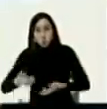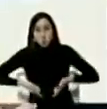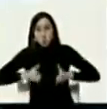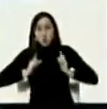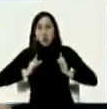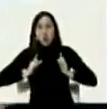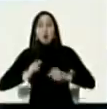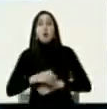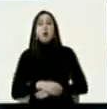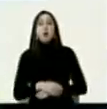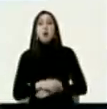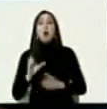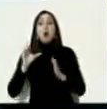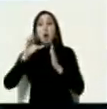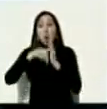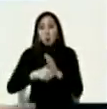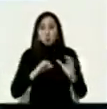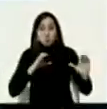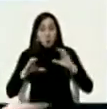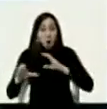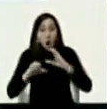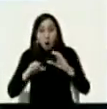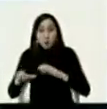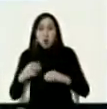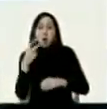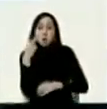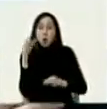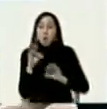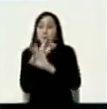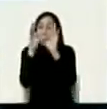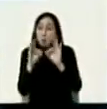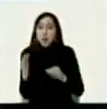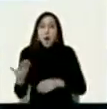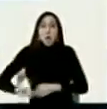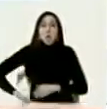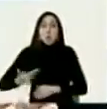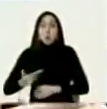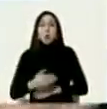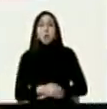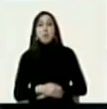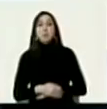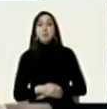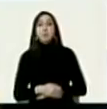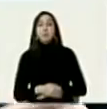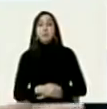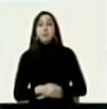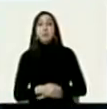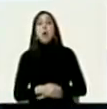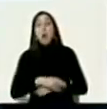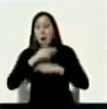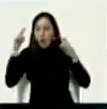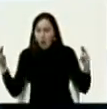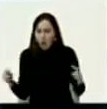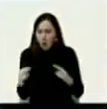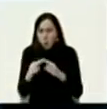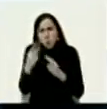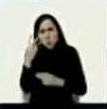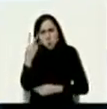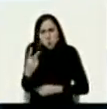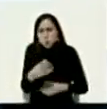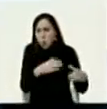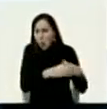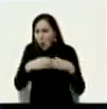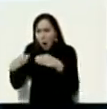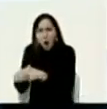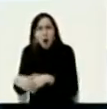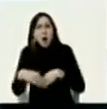que después de esas fructíferas conversaciones hay dos elementos fundamentales uno que formalmente el encuentro entre las dos delegaciones se hará el